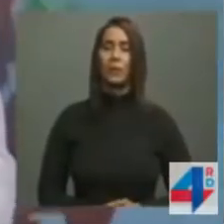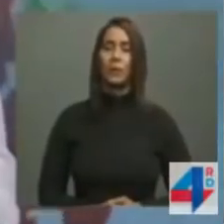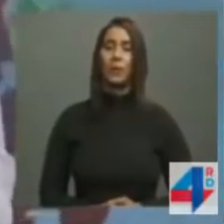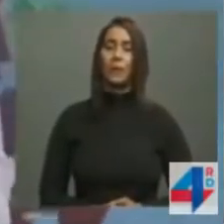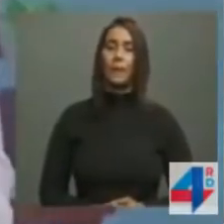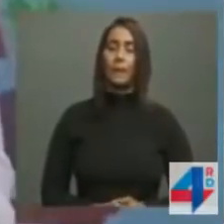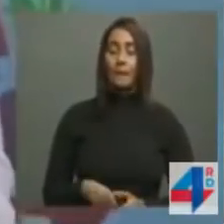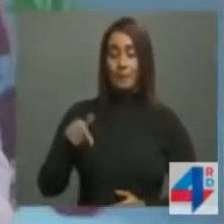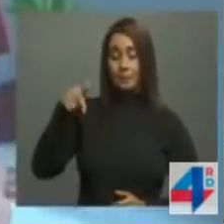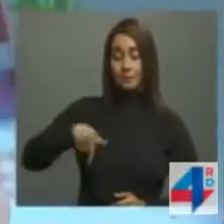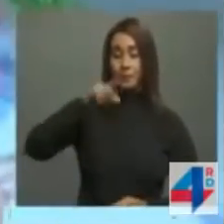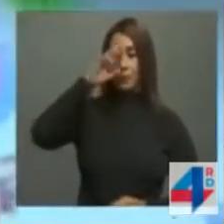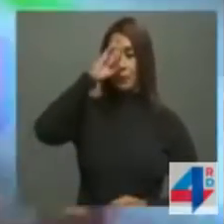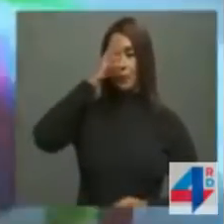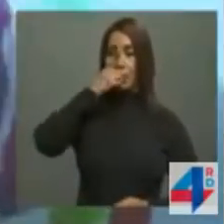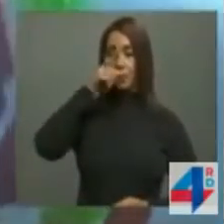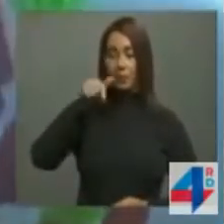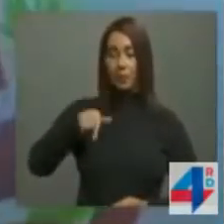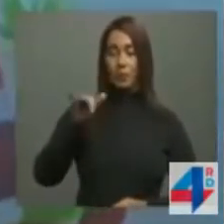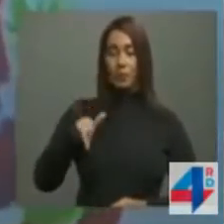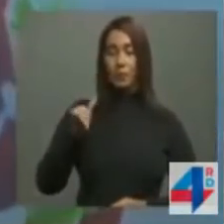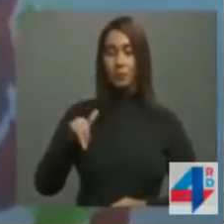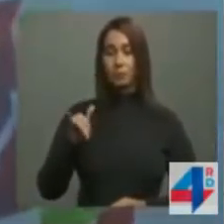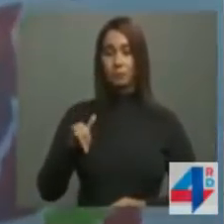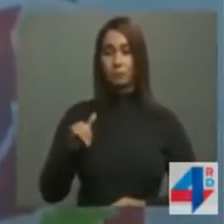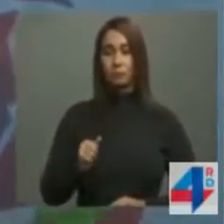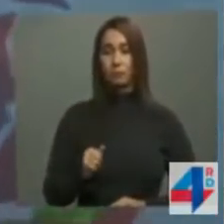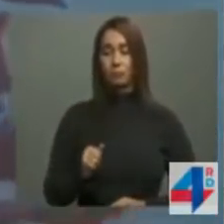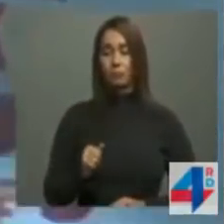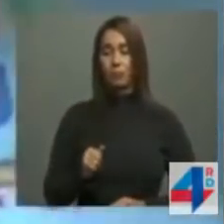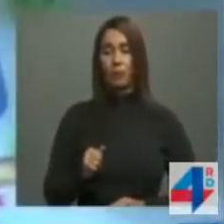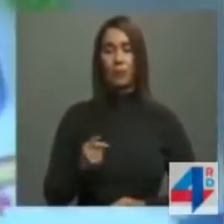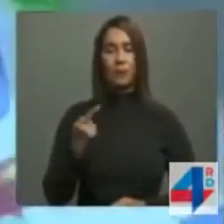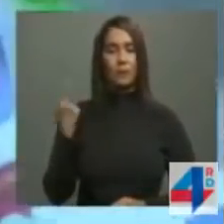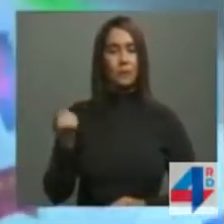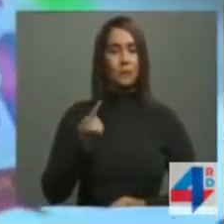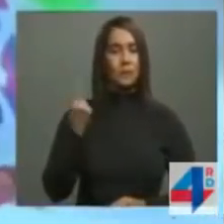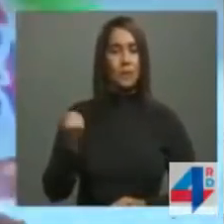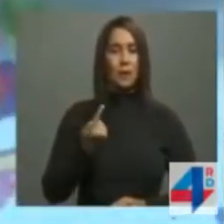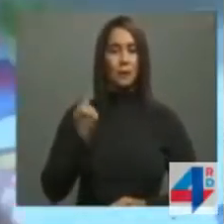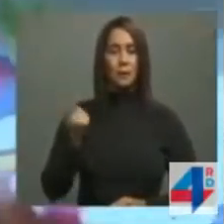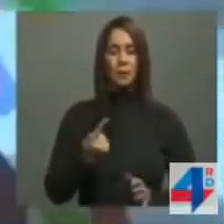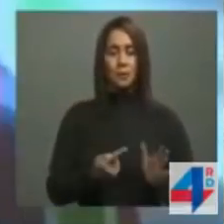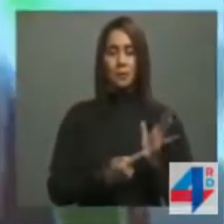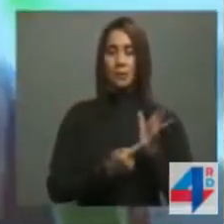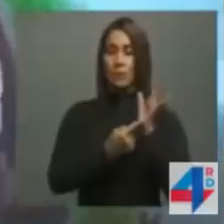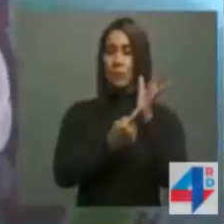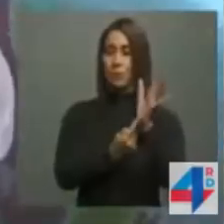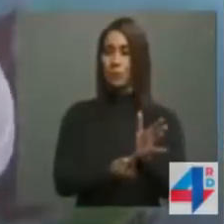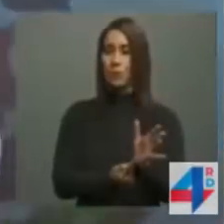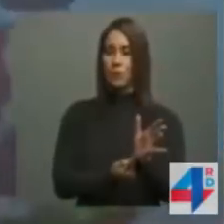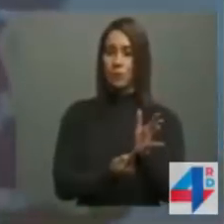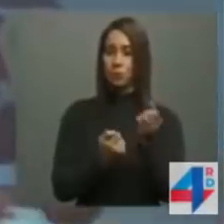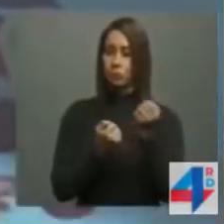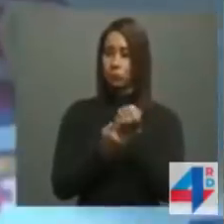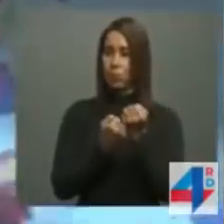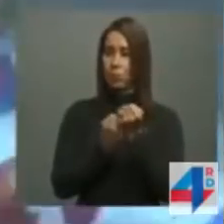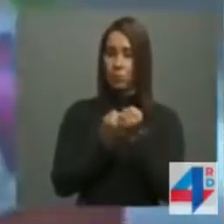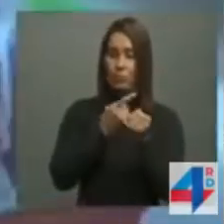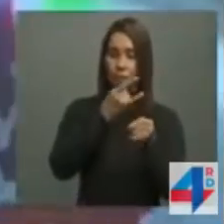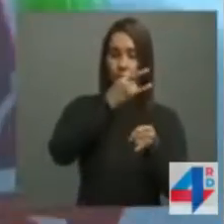El pueblo dominicano siempre se ha mostrado solidario con el pueblo haitiano